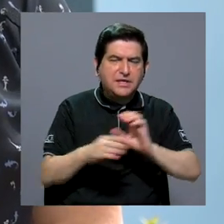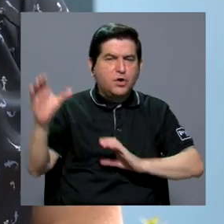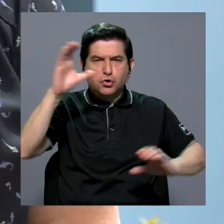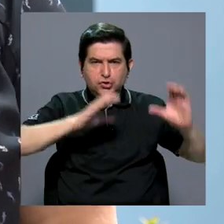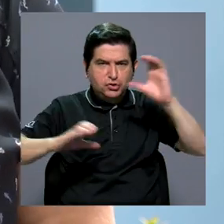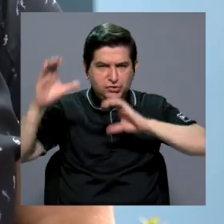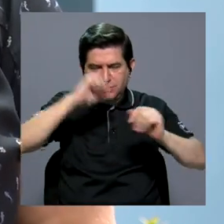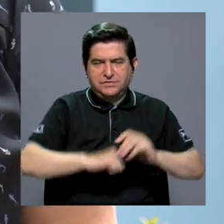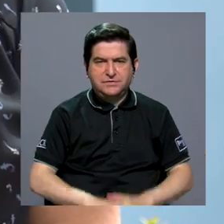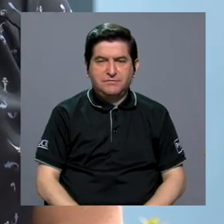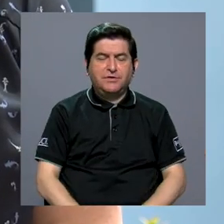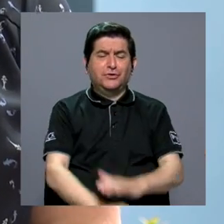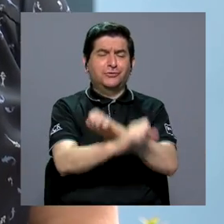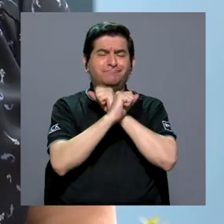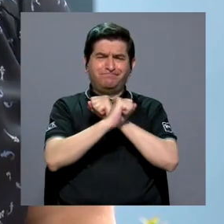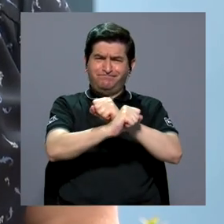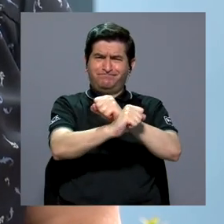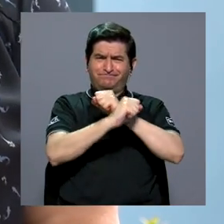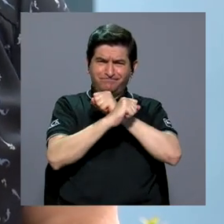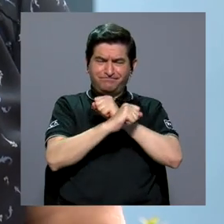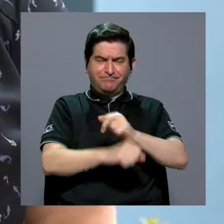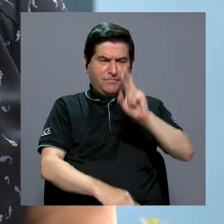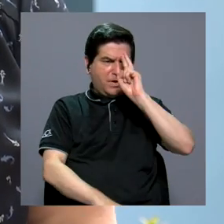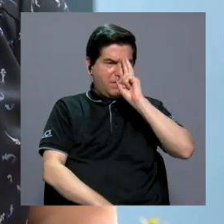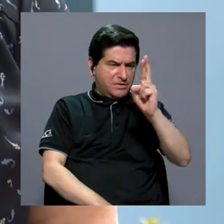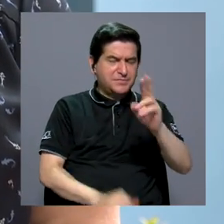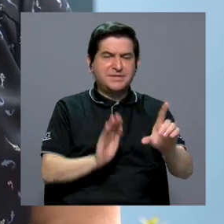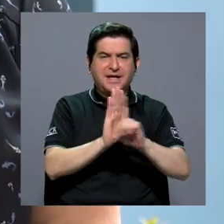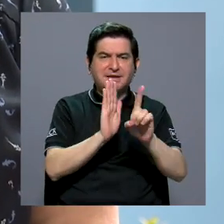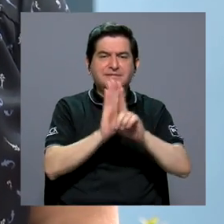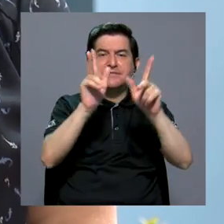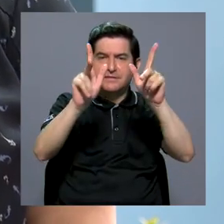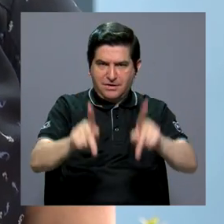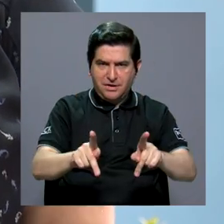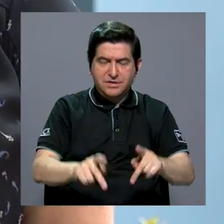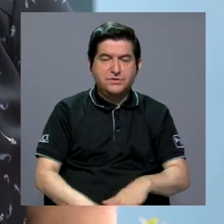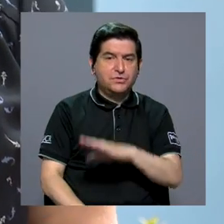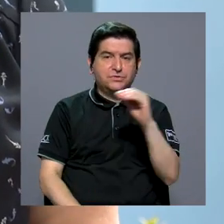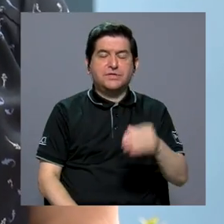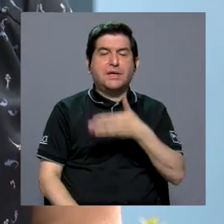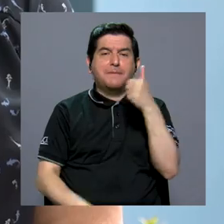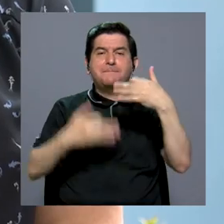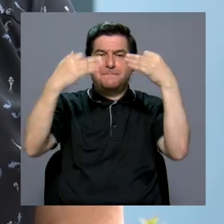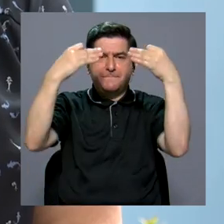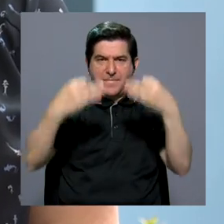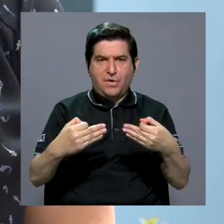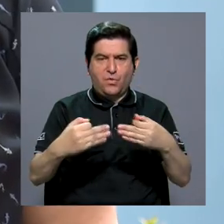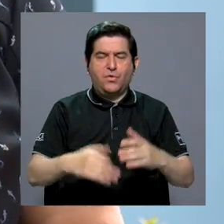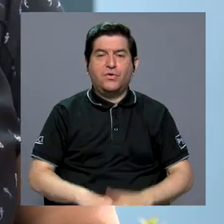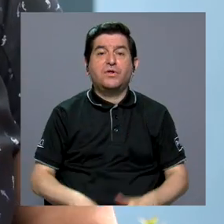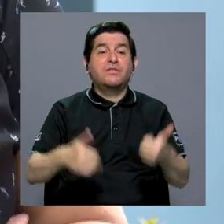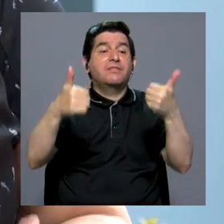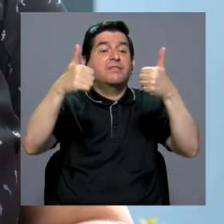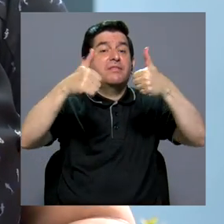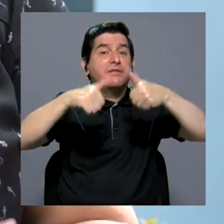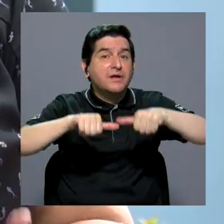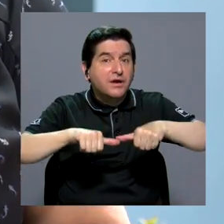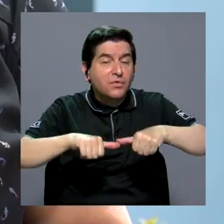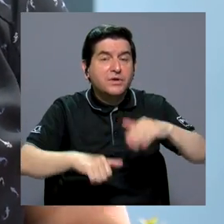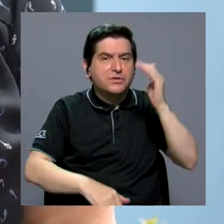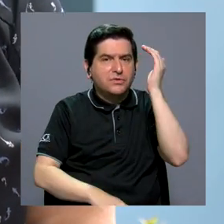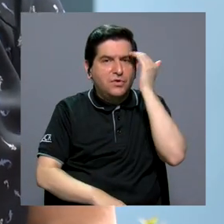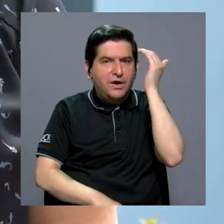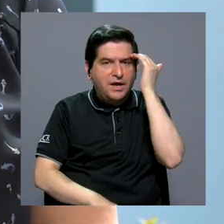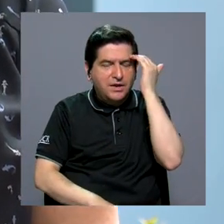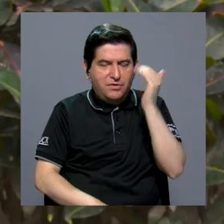científicos para asegurar que se respeten los derechos de las personas y se tomen las mejores decisiones de acuerdo a el